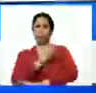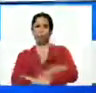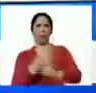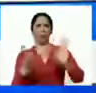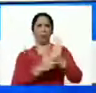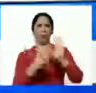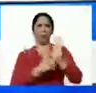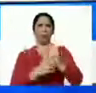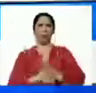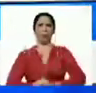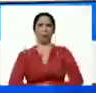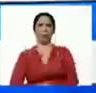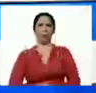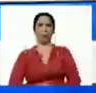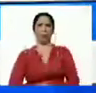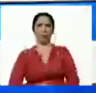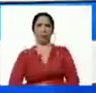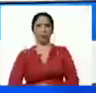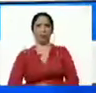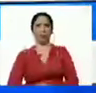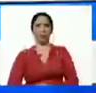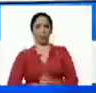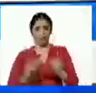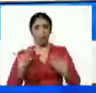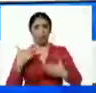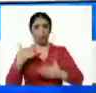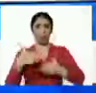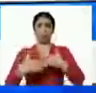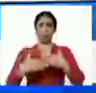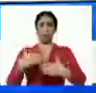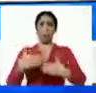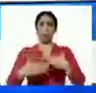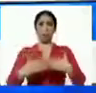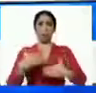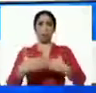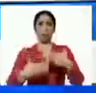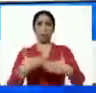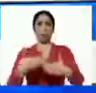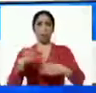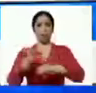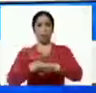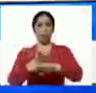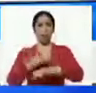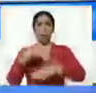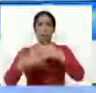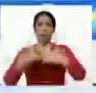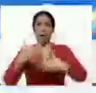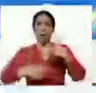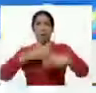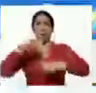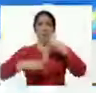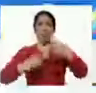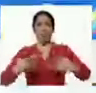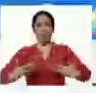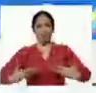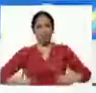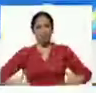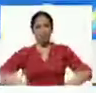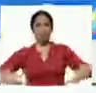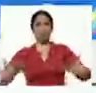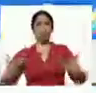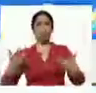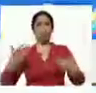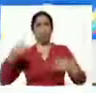bueno y que avance una economía que avance en la producción de riqueza ¿ah?